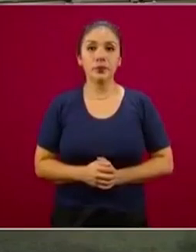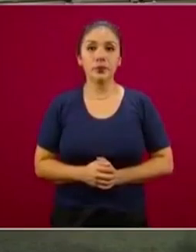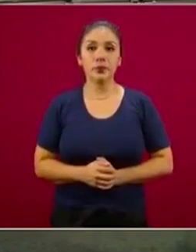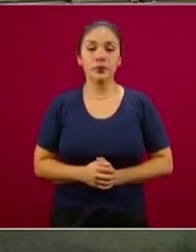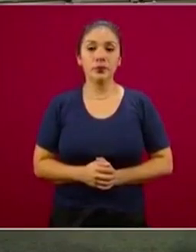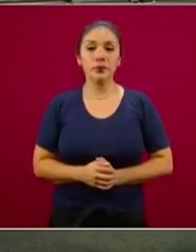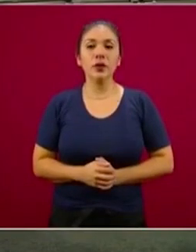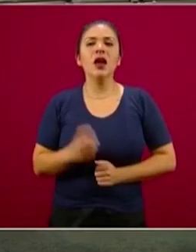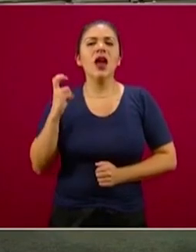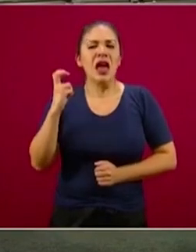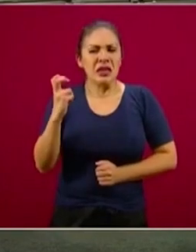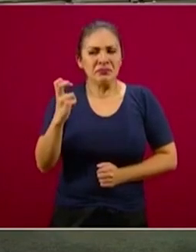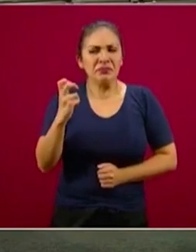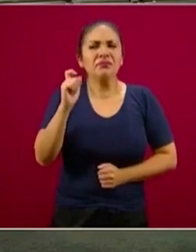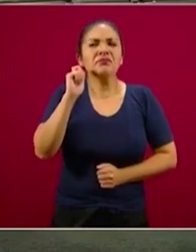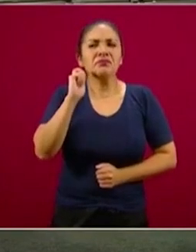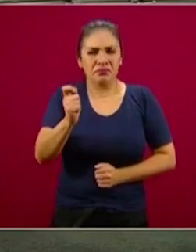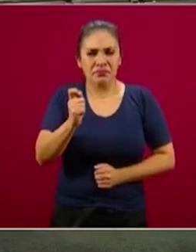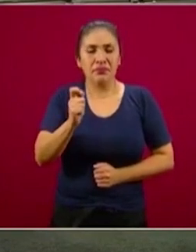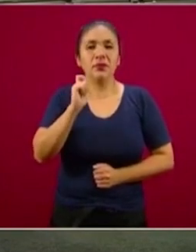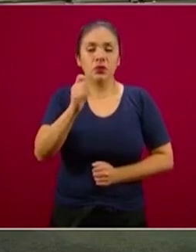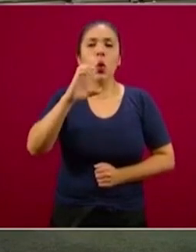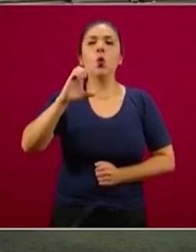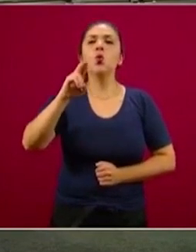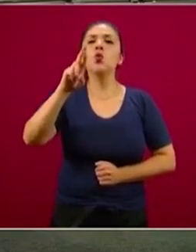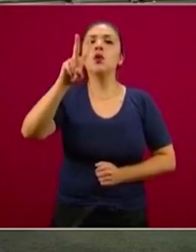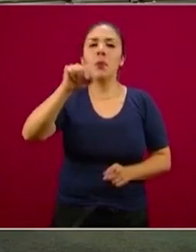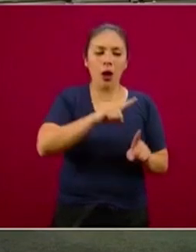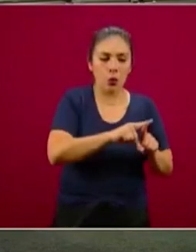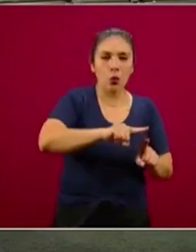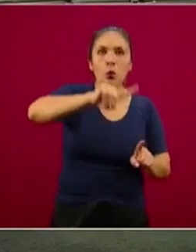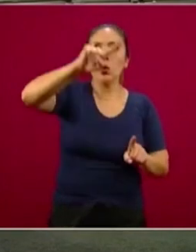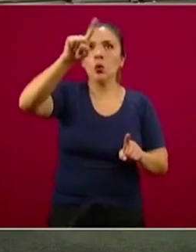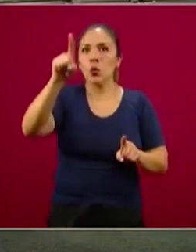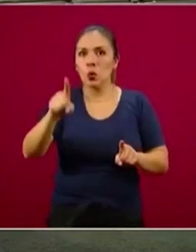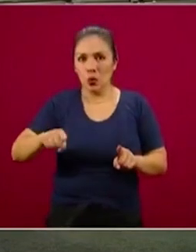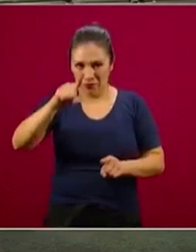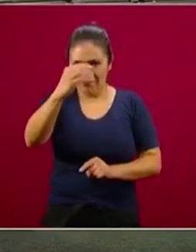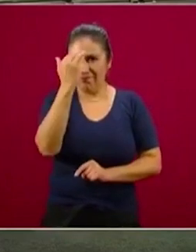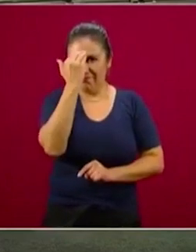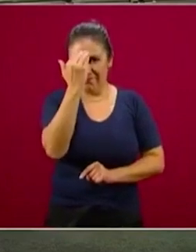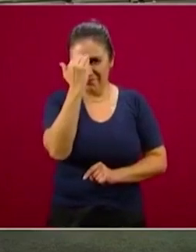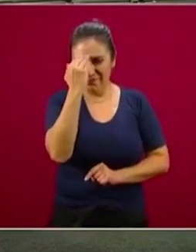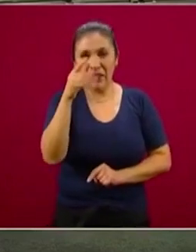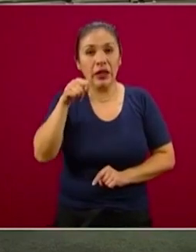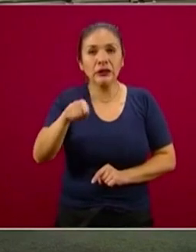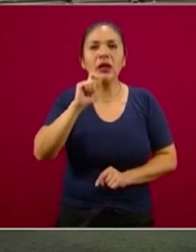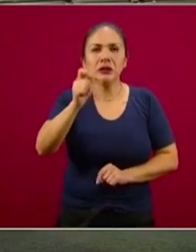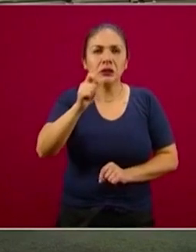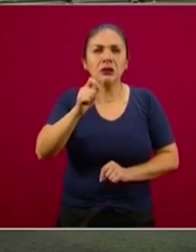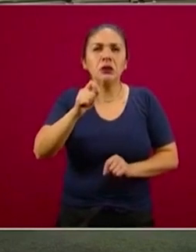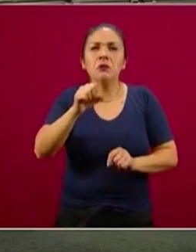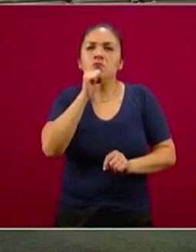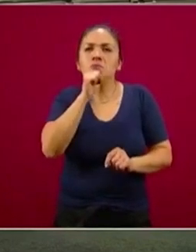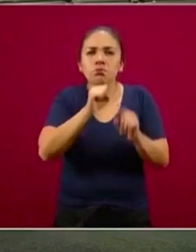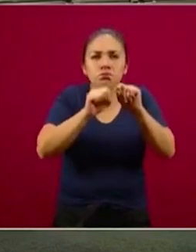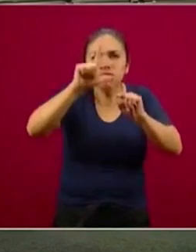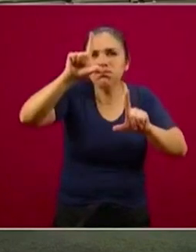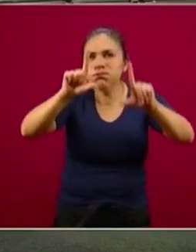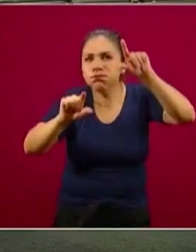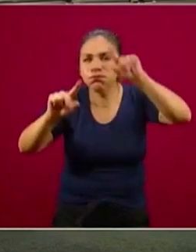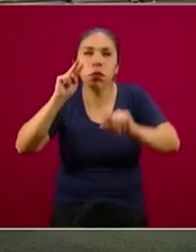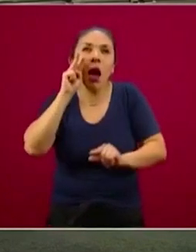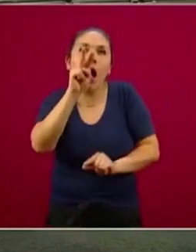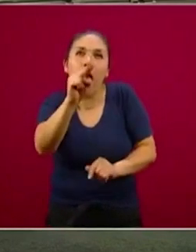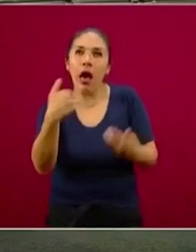Esto es una curva epidémica, una curva epidémica, como ustedes conocen muy bien, es una gráfica, es una representación